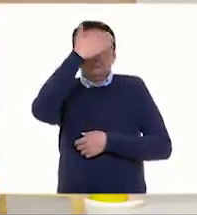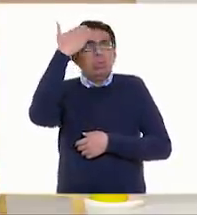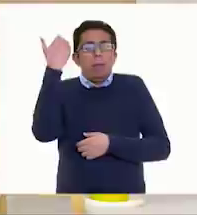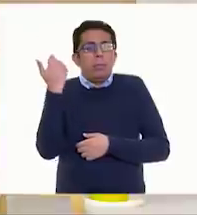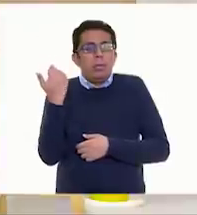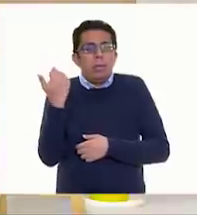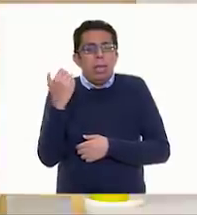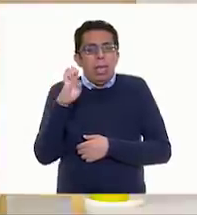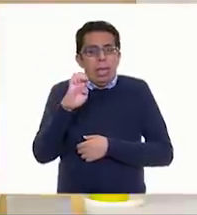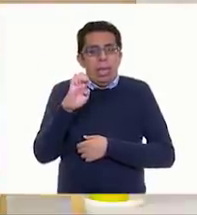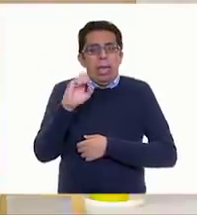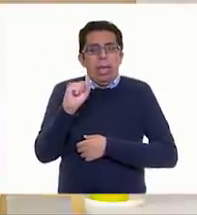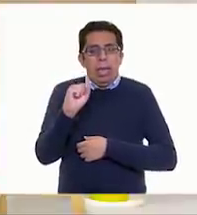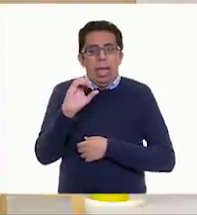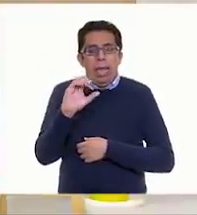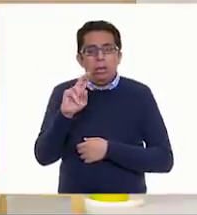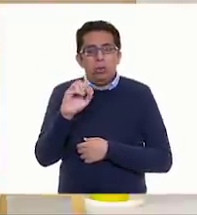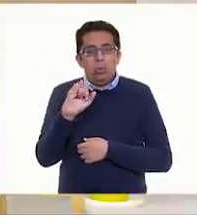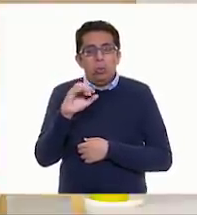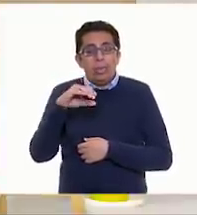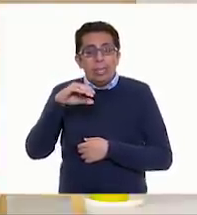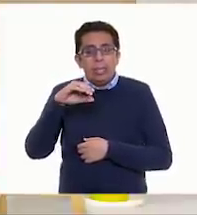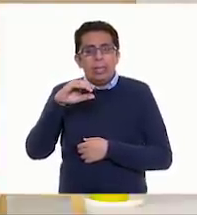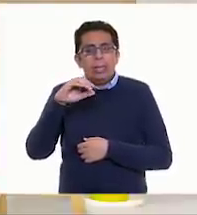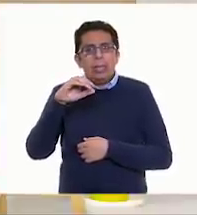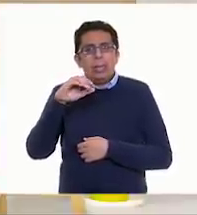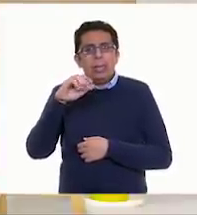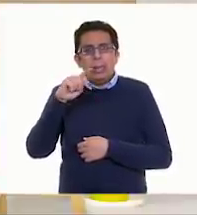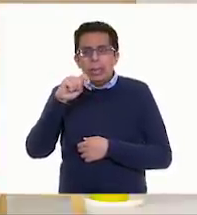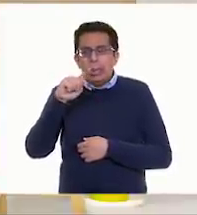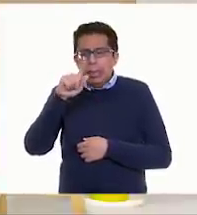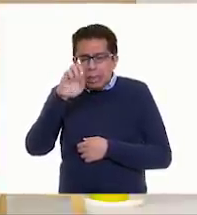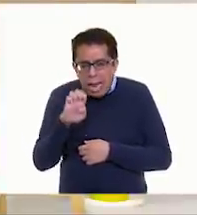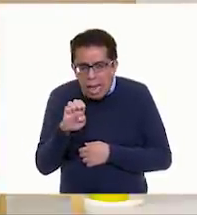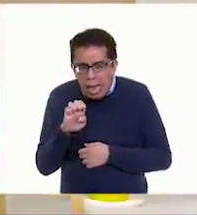escuincle no se escribe así.